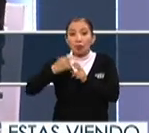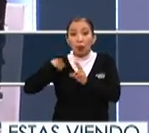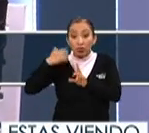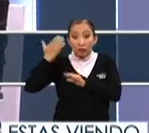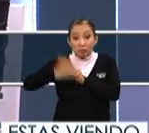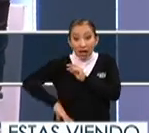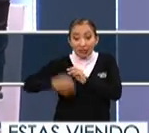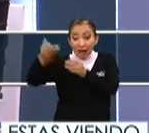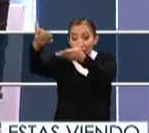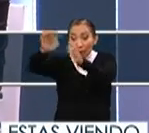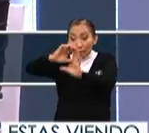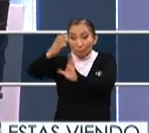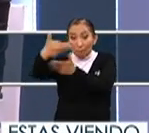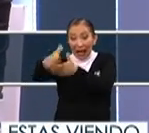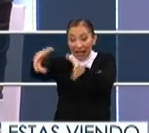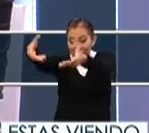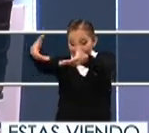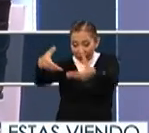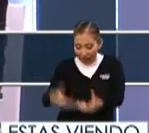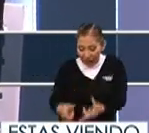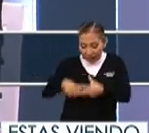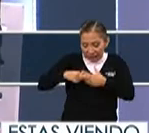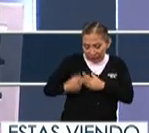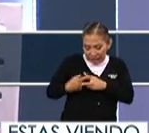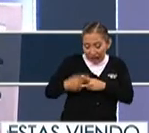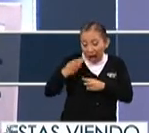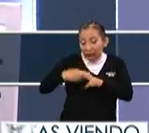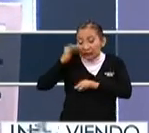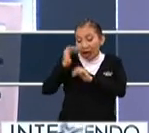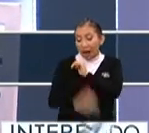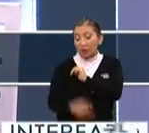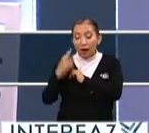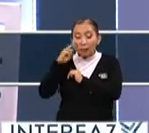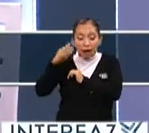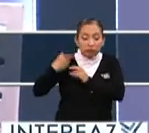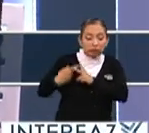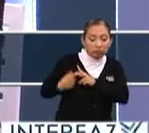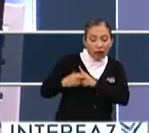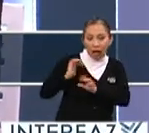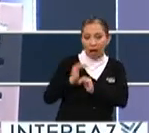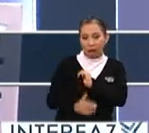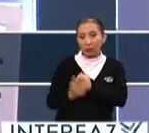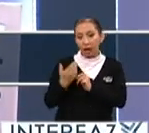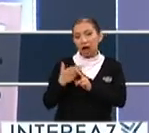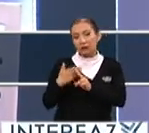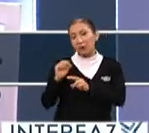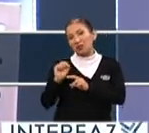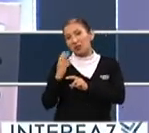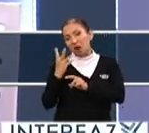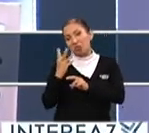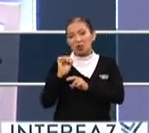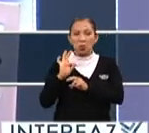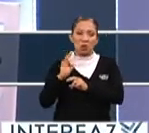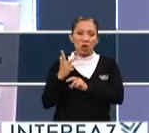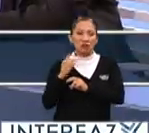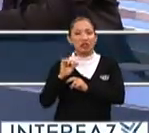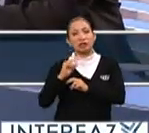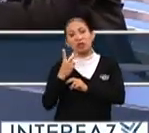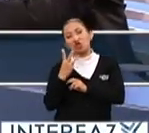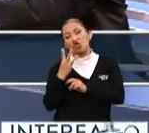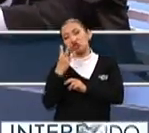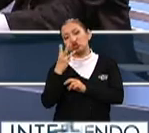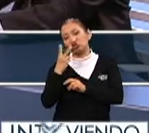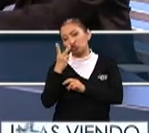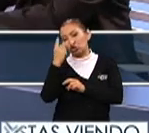momento en que empiece a recibirse el paquete electoral y hasta que termine, si hay recuento de votos, pues terminará quizá 24, 48, 72